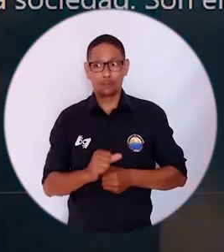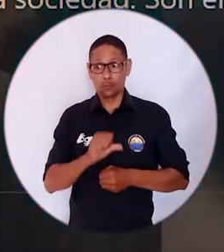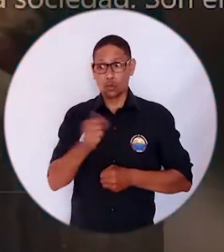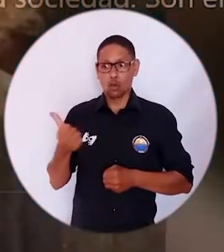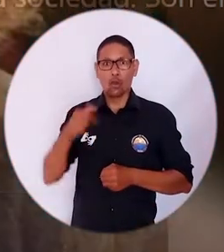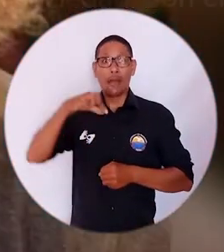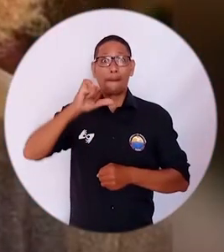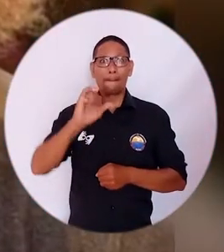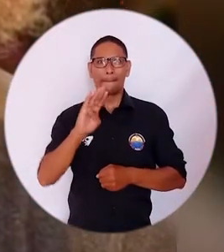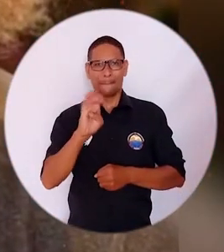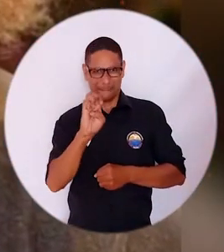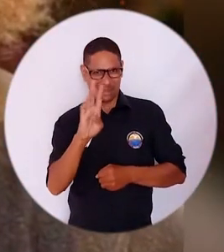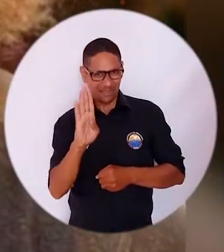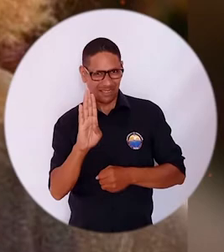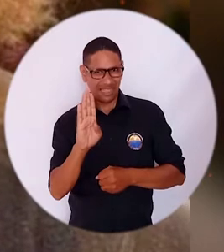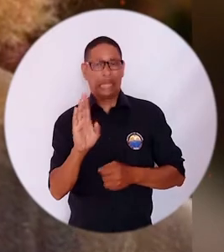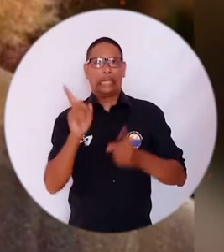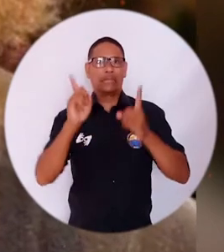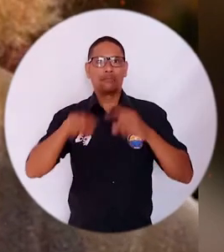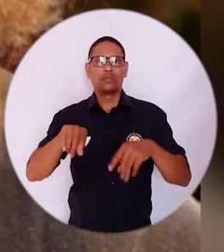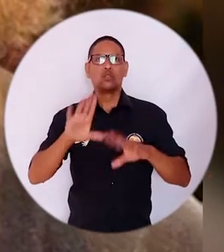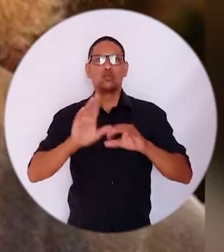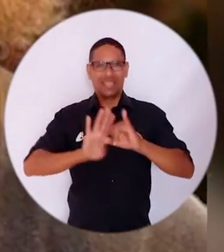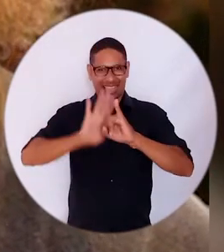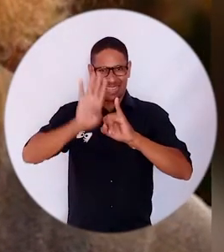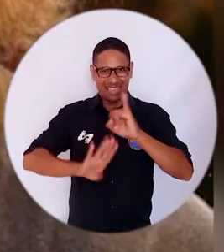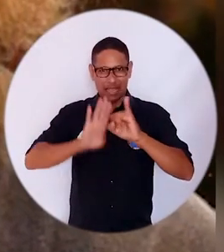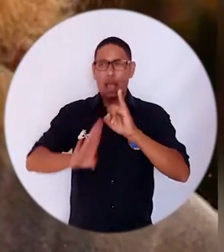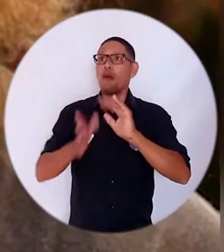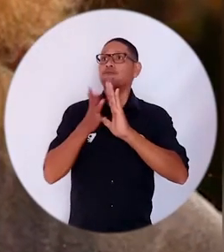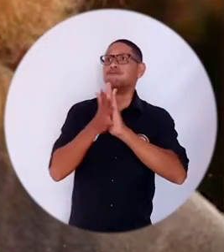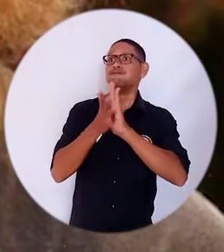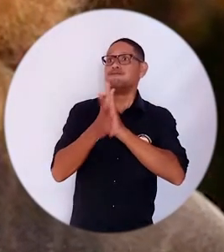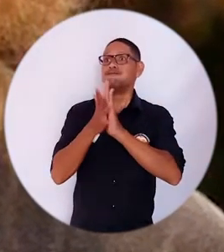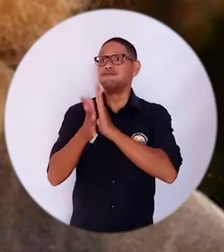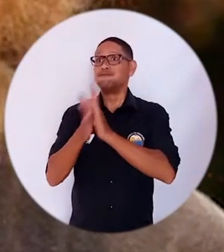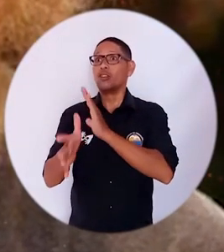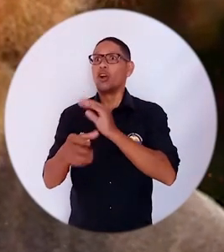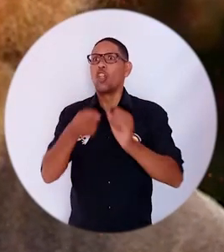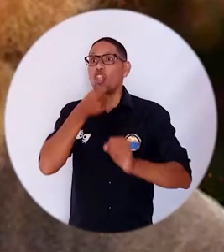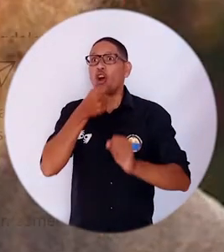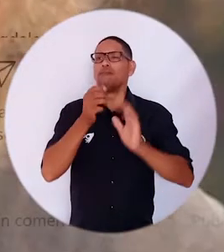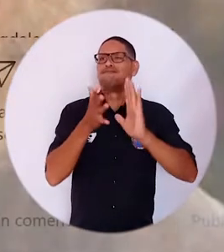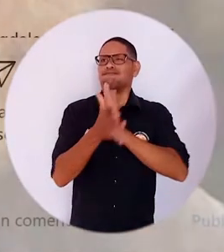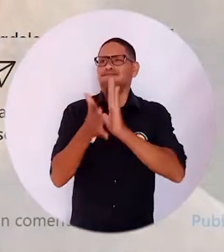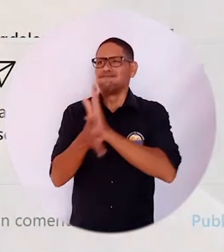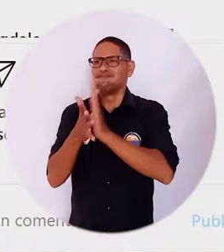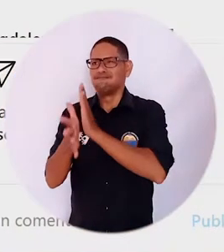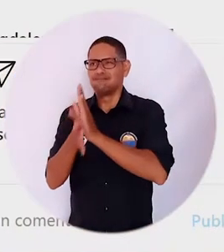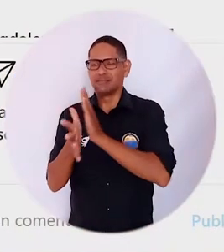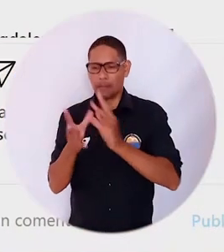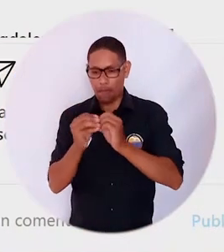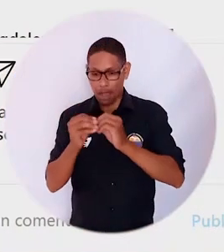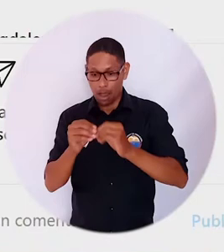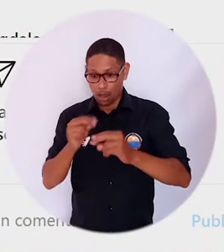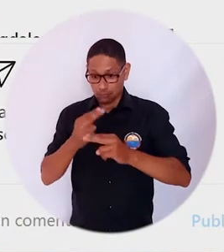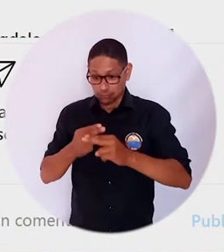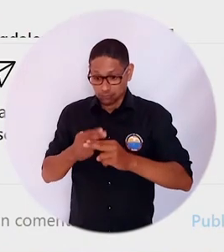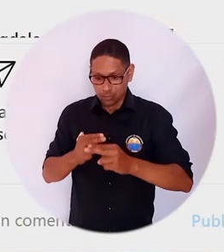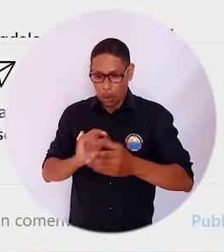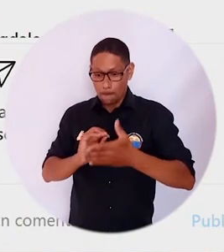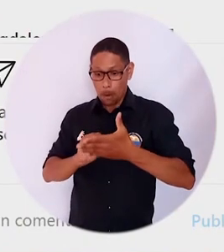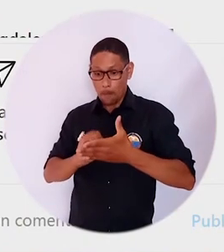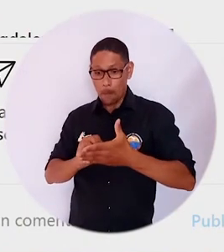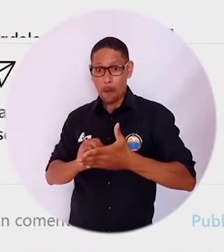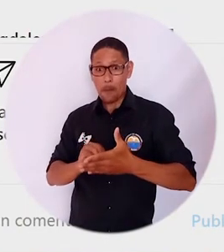Magdalena. Otro samario destacado, el pibe Valderrama en su cuenta de Instagram les contó a sus seguidores la gran noticia, quienes a